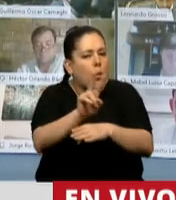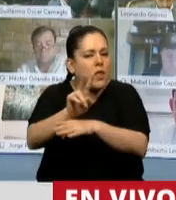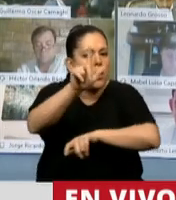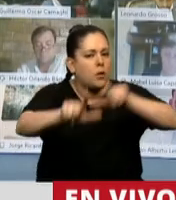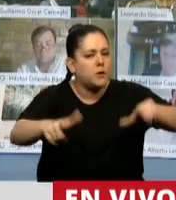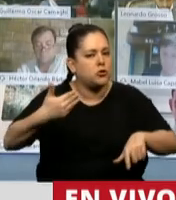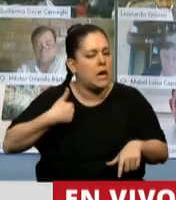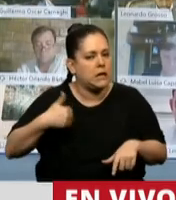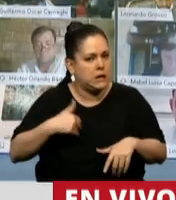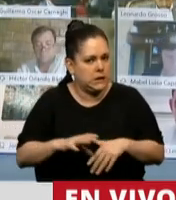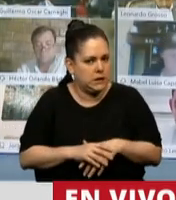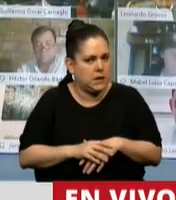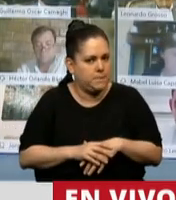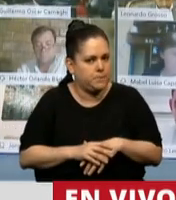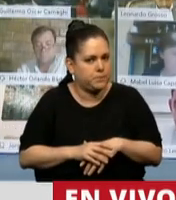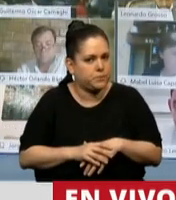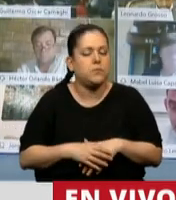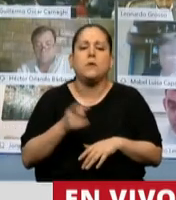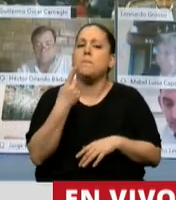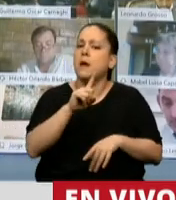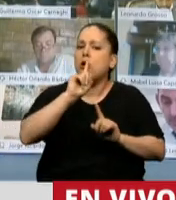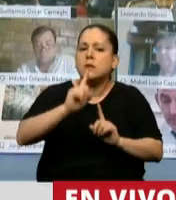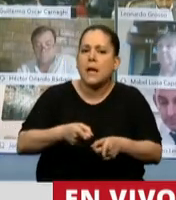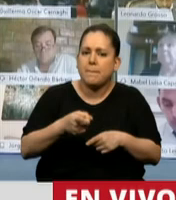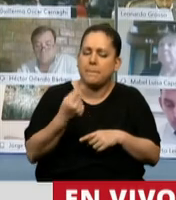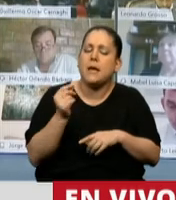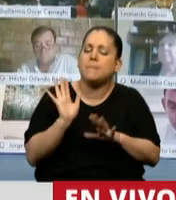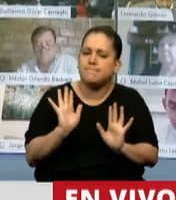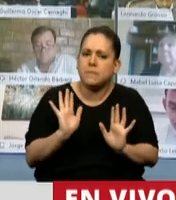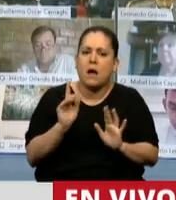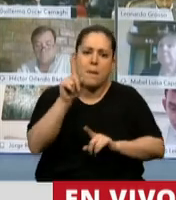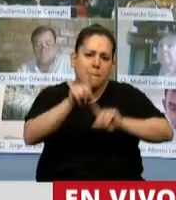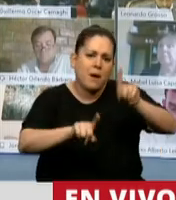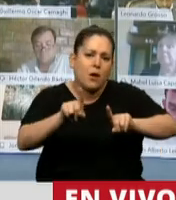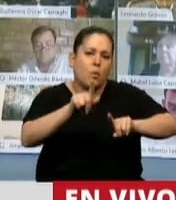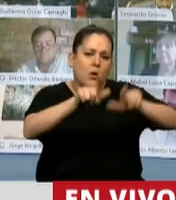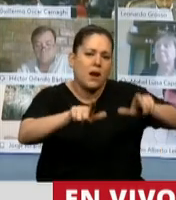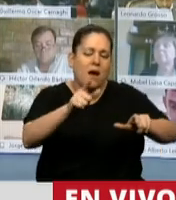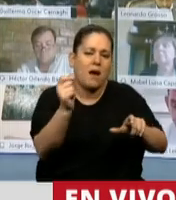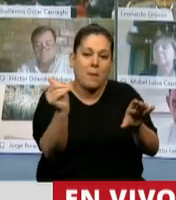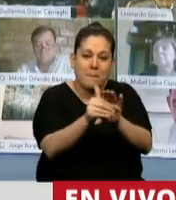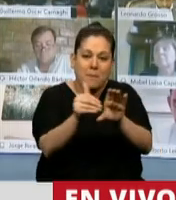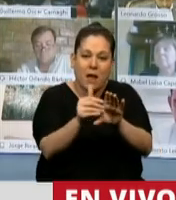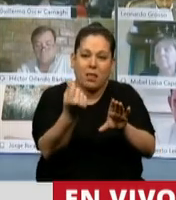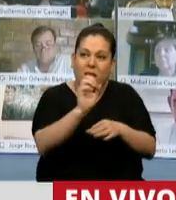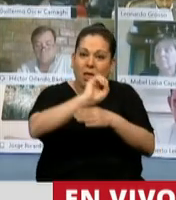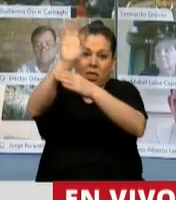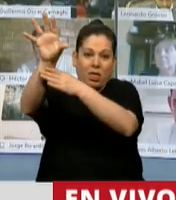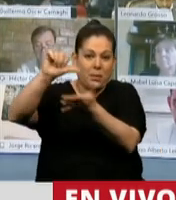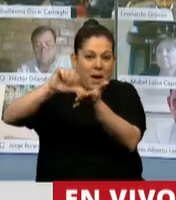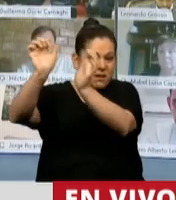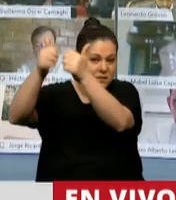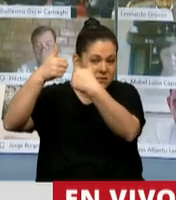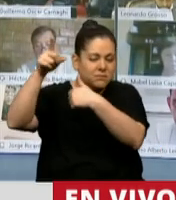argentinos. Y aquellos que tienen su plata en los paraísos, en las guaridas, insisto,